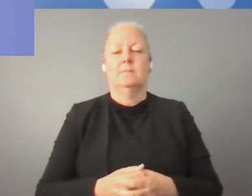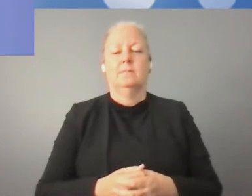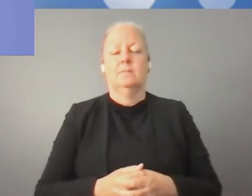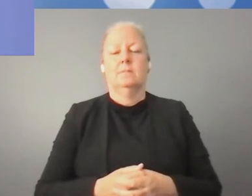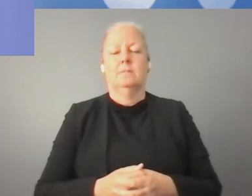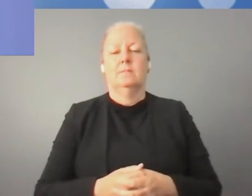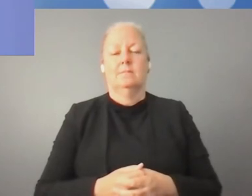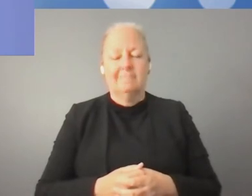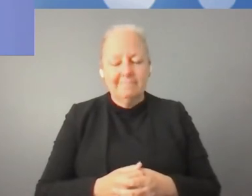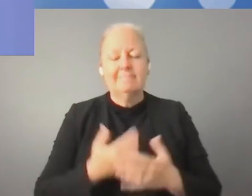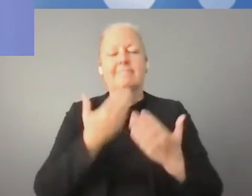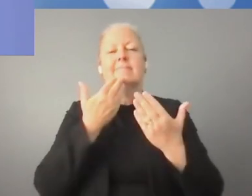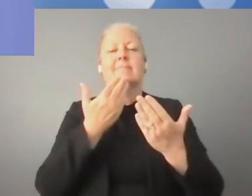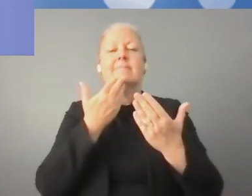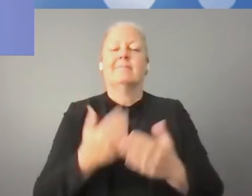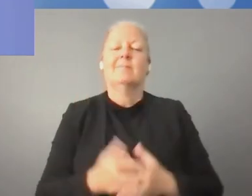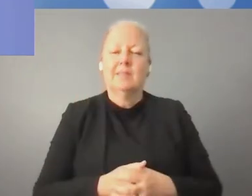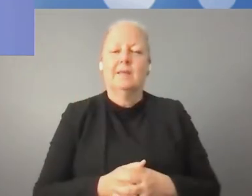Pero ya le cedo la palabra.